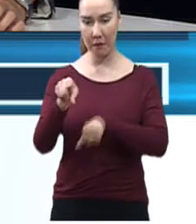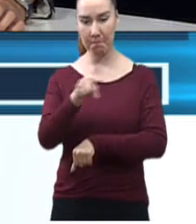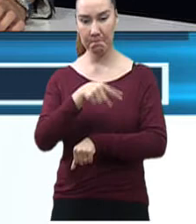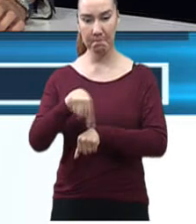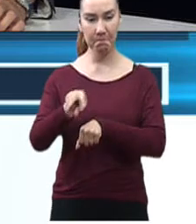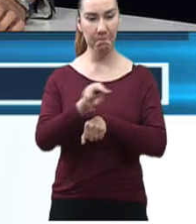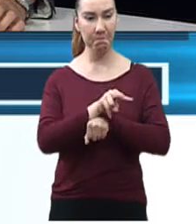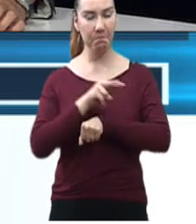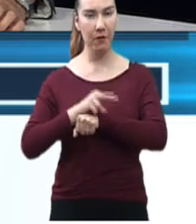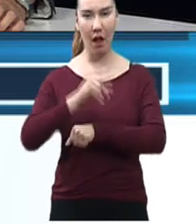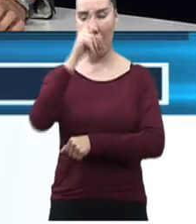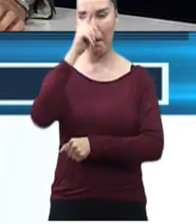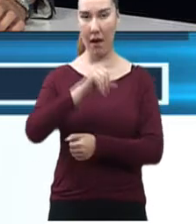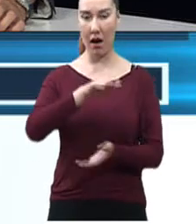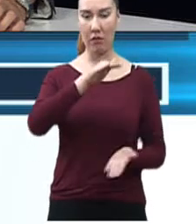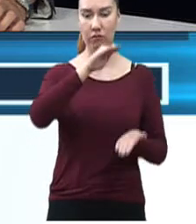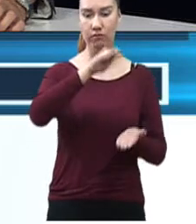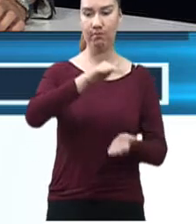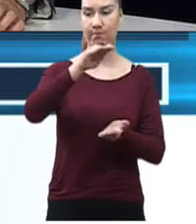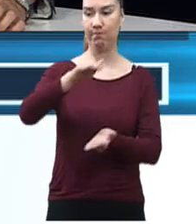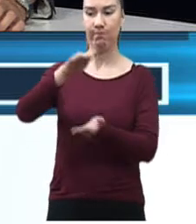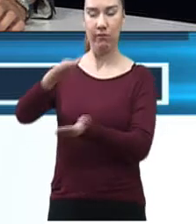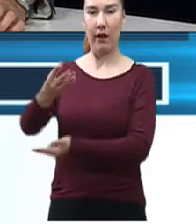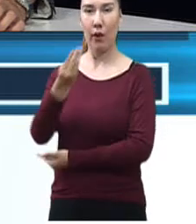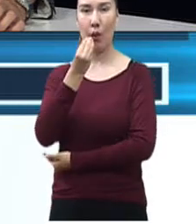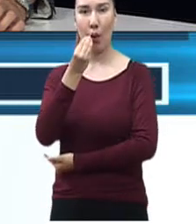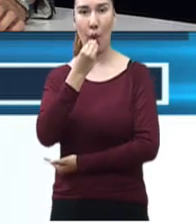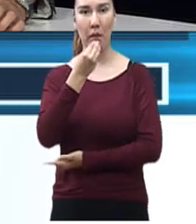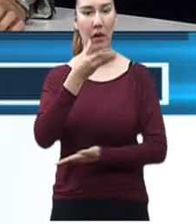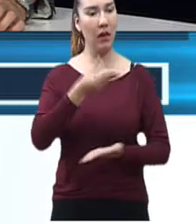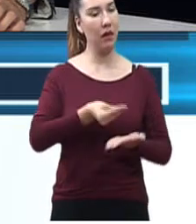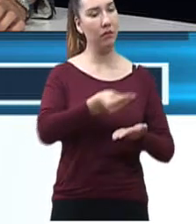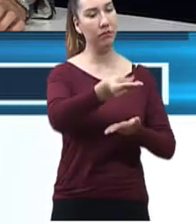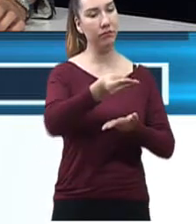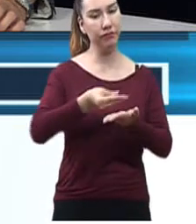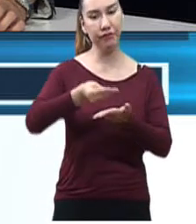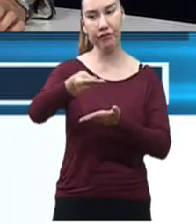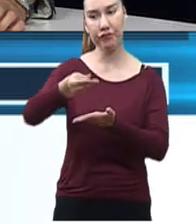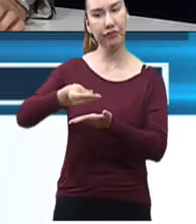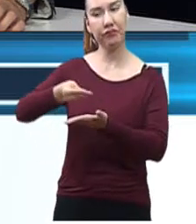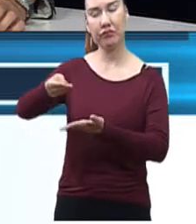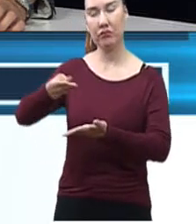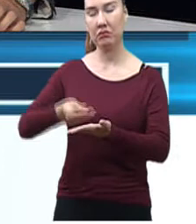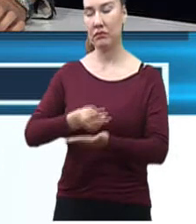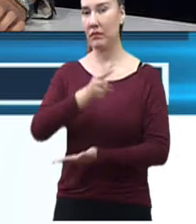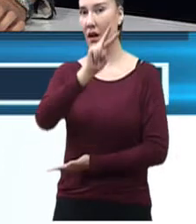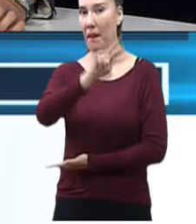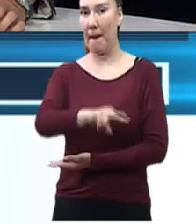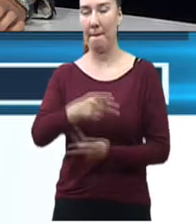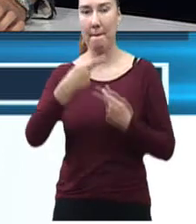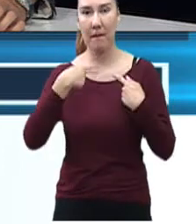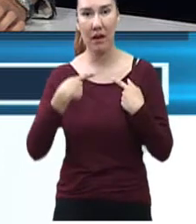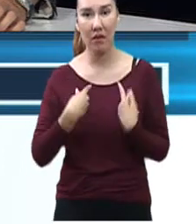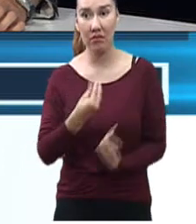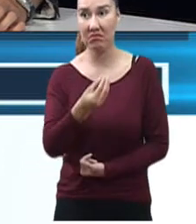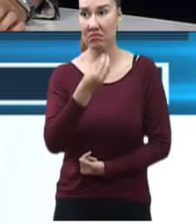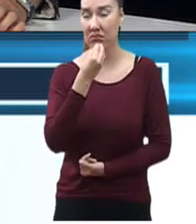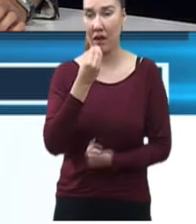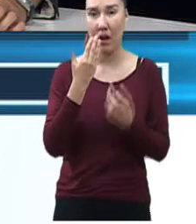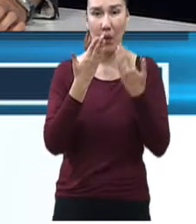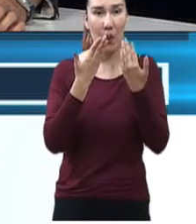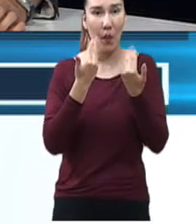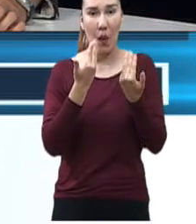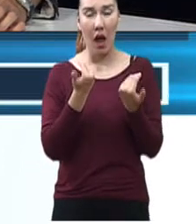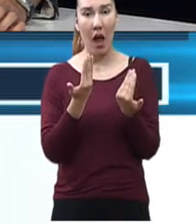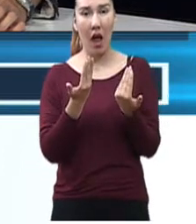a, pues, a la gente, de las comunidades y de las colonias. Porque, pues, la gente no tiene que comer. Por ahí nos